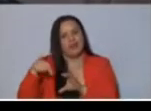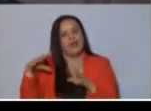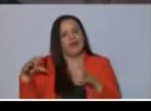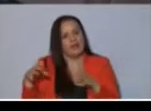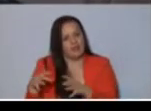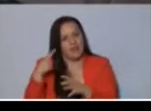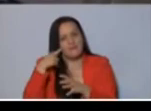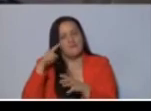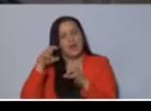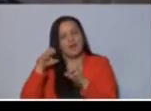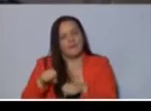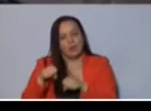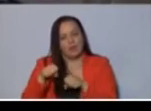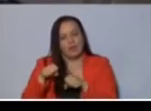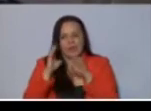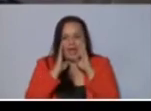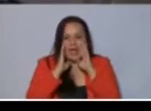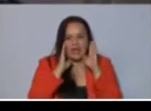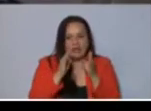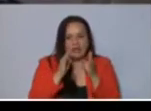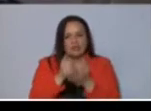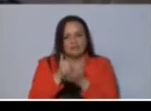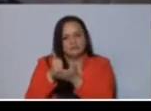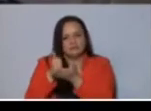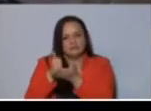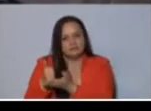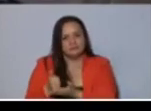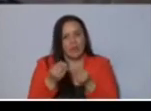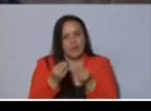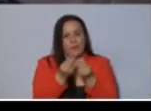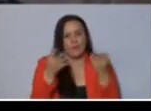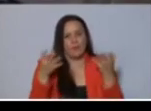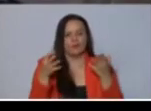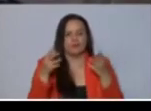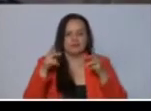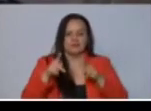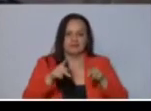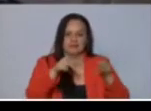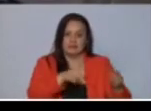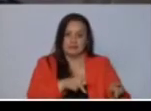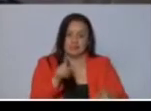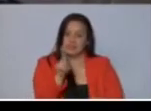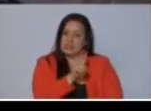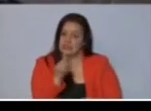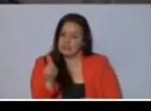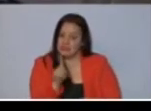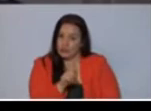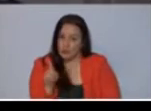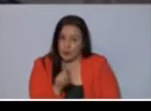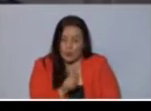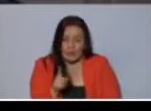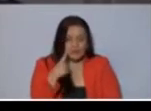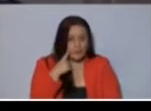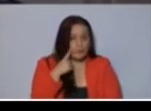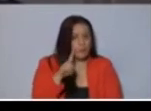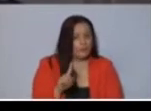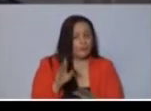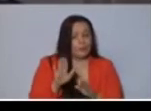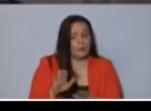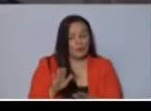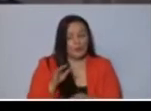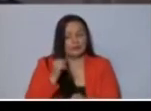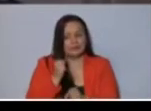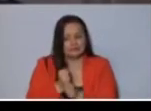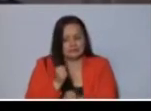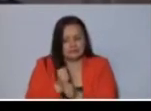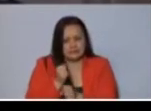a esta necesidad de subsidiar a muchísima gente y que si no es por la acuciosidad